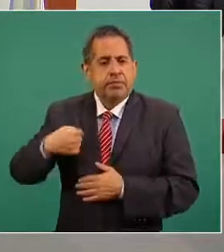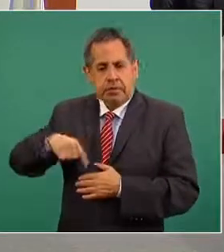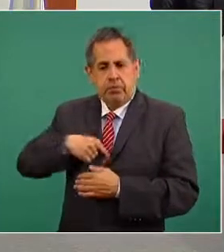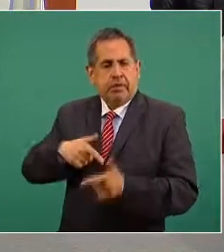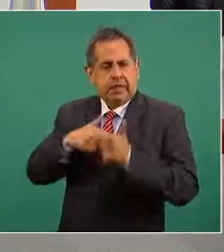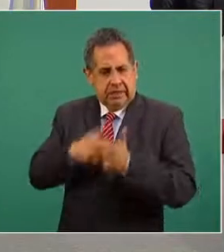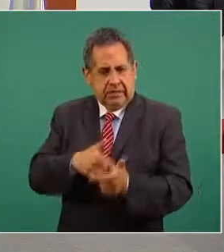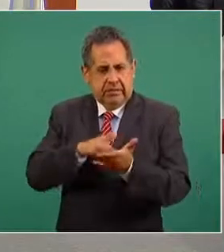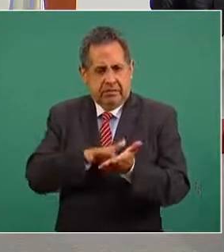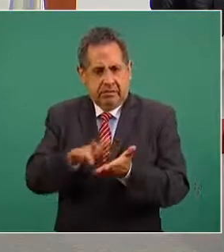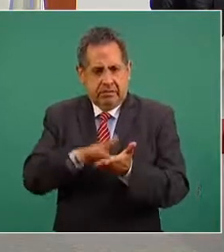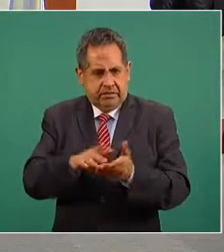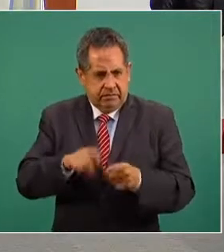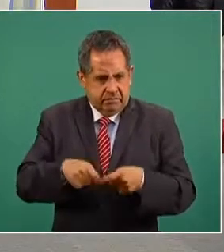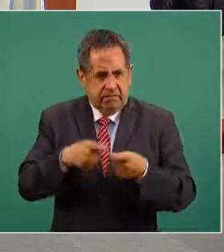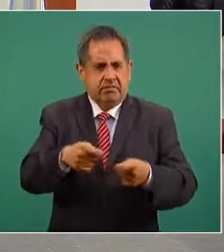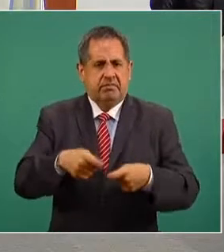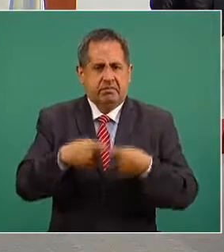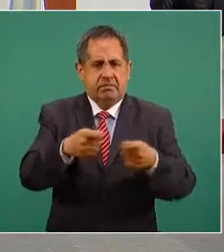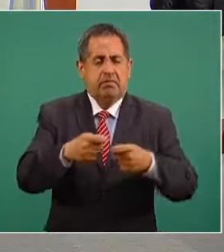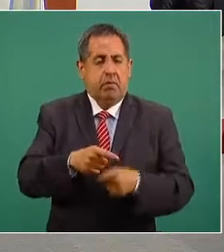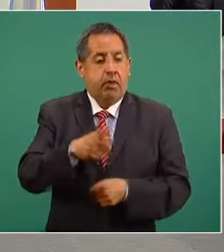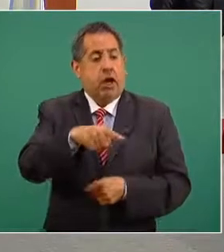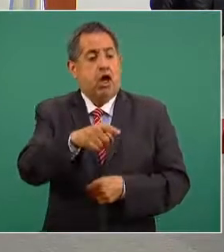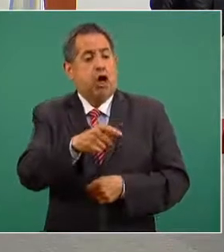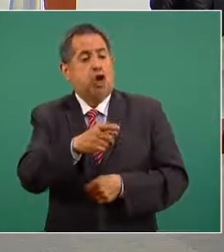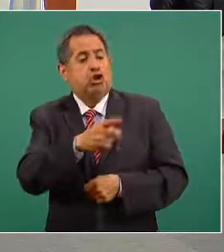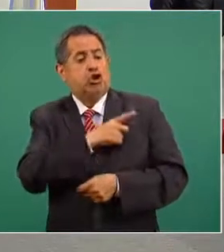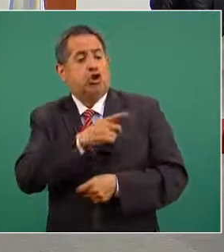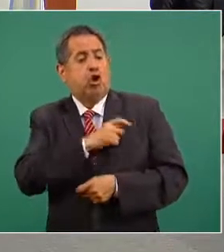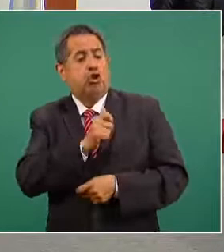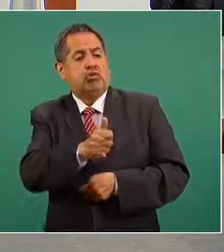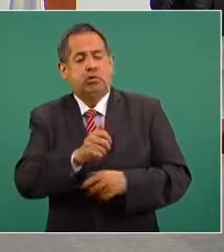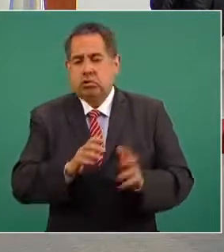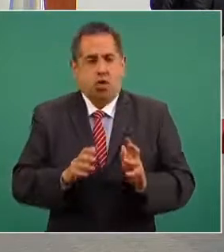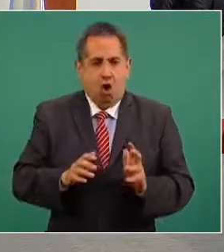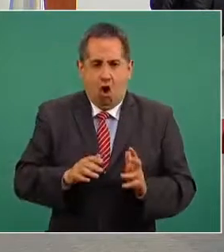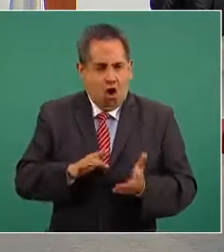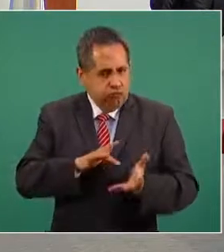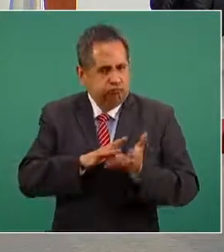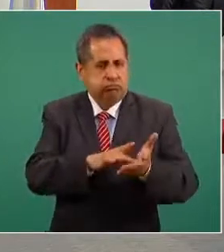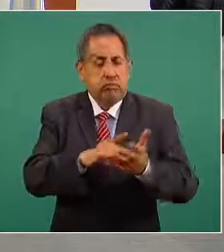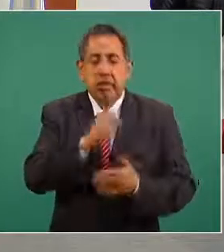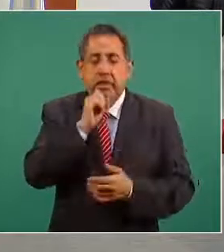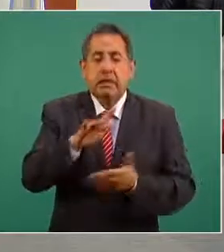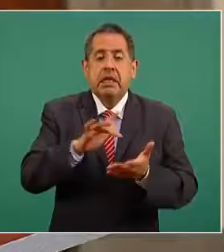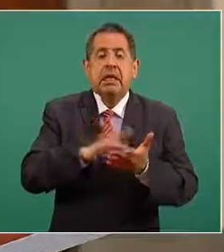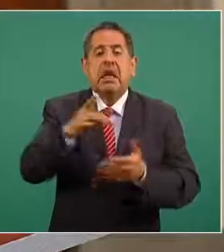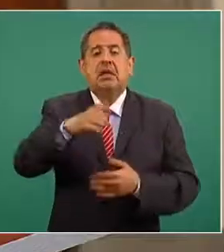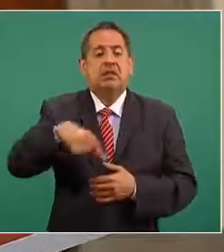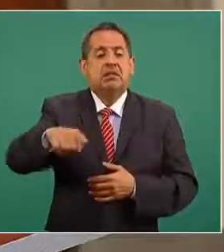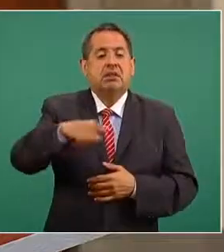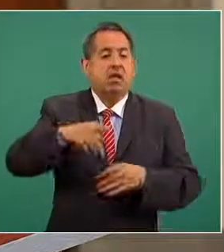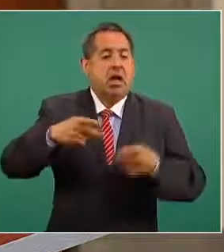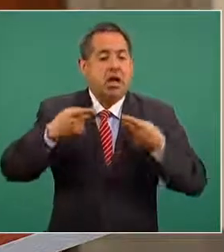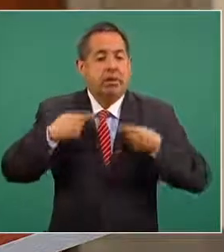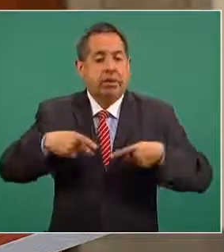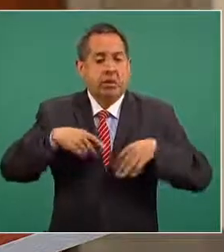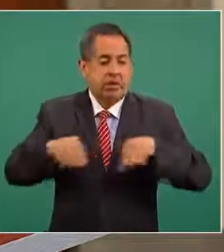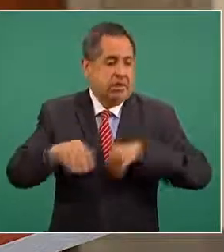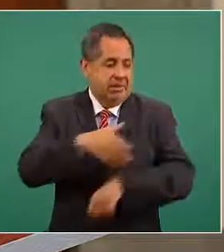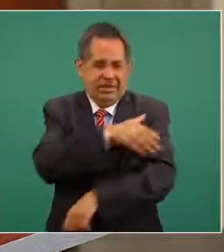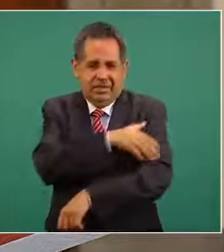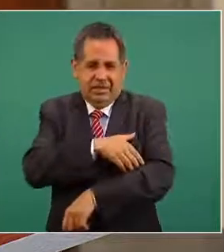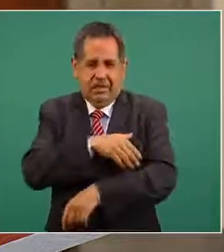apoyándoles no están solos y agradecerle mucho a los trabajadores